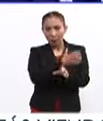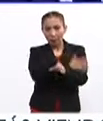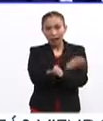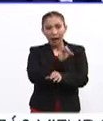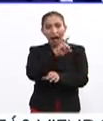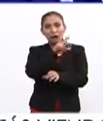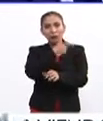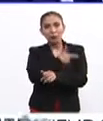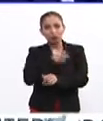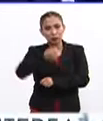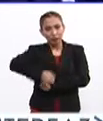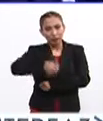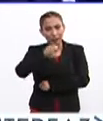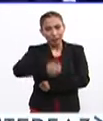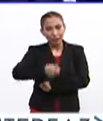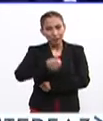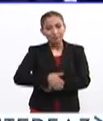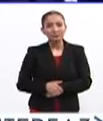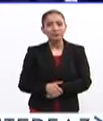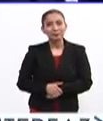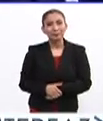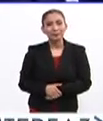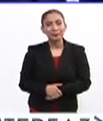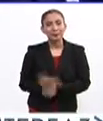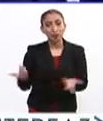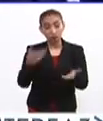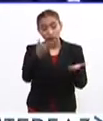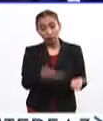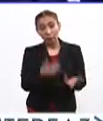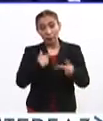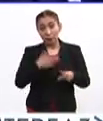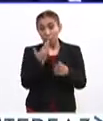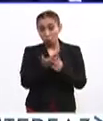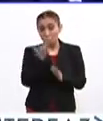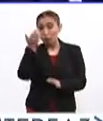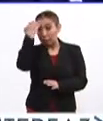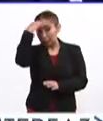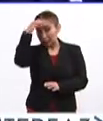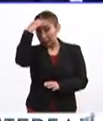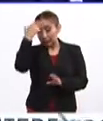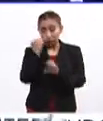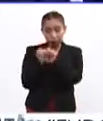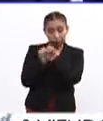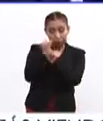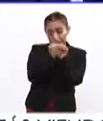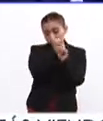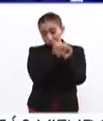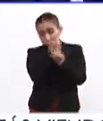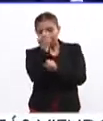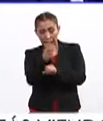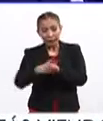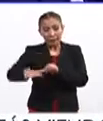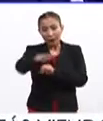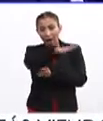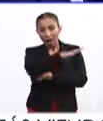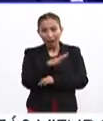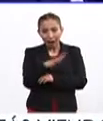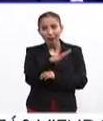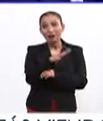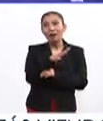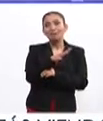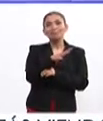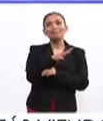nosotros, Carlos, es un placer saludarte. Eres una persona con mucha experiencia en el estudio de este sector